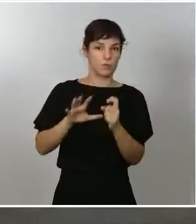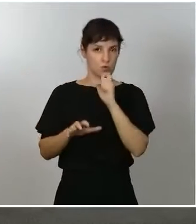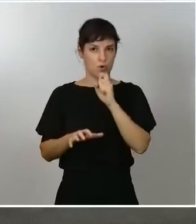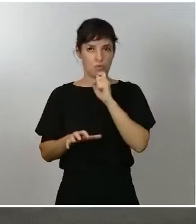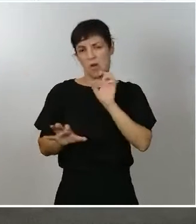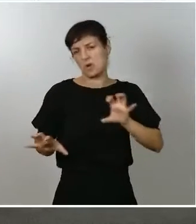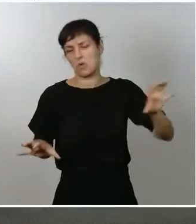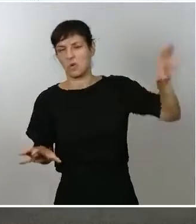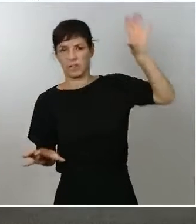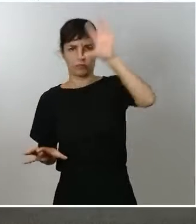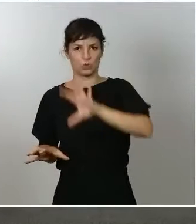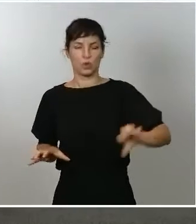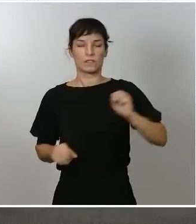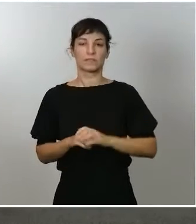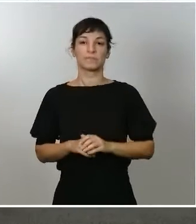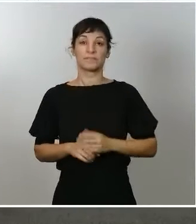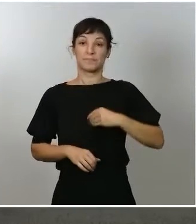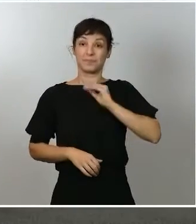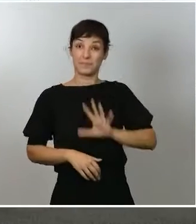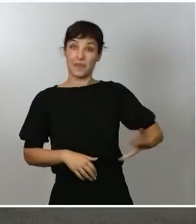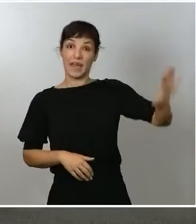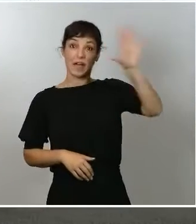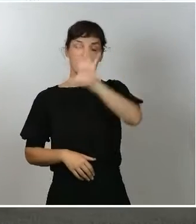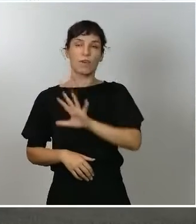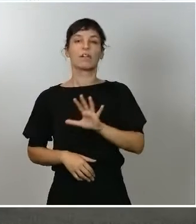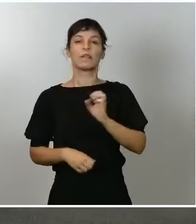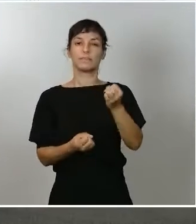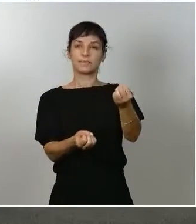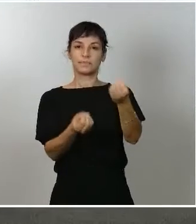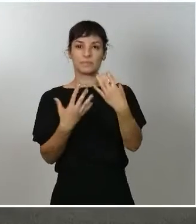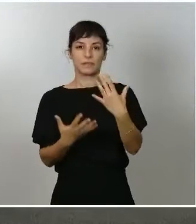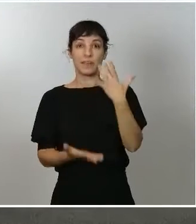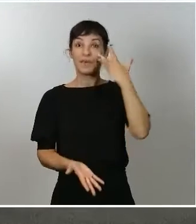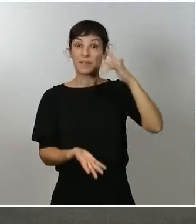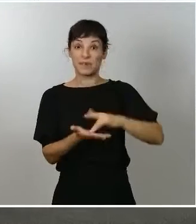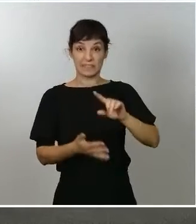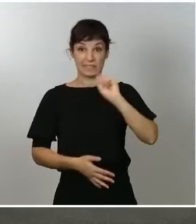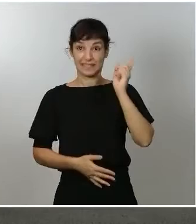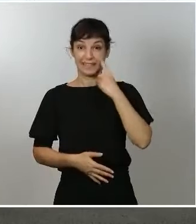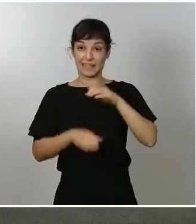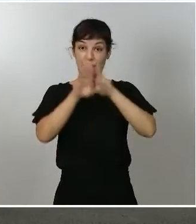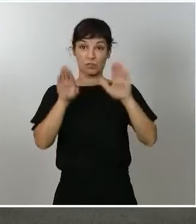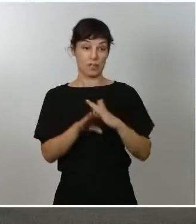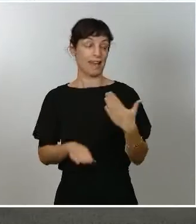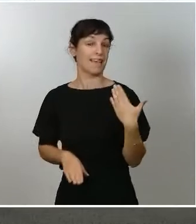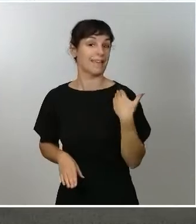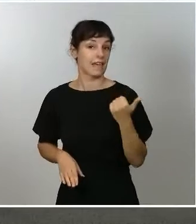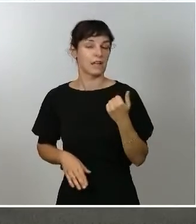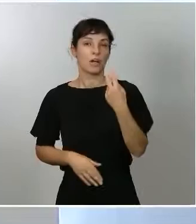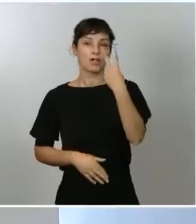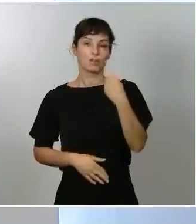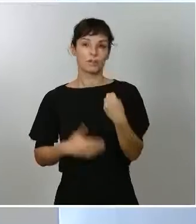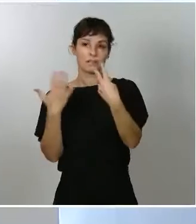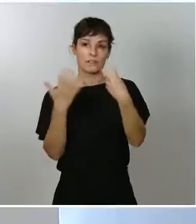A nivel nacional se han notificado con fecha de diagnóstico de ayer 2.759 casos. Saben que ha sido